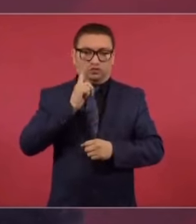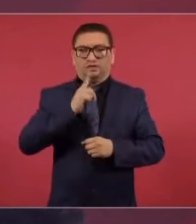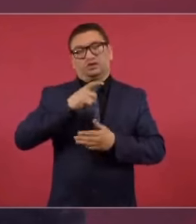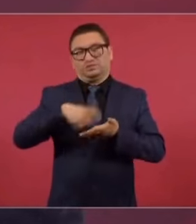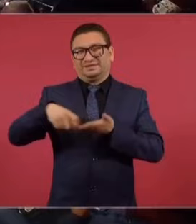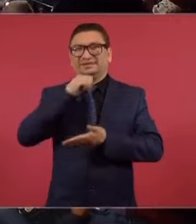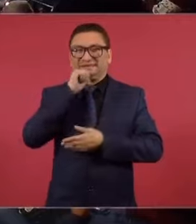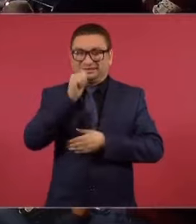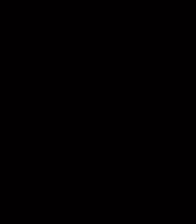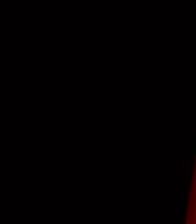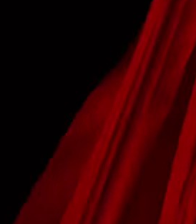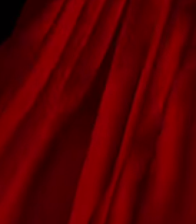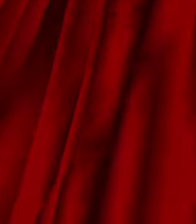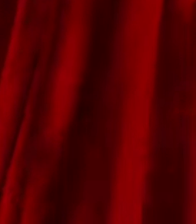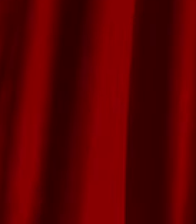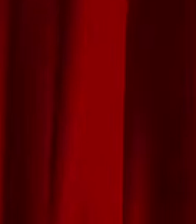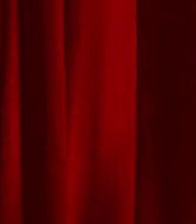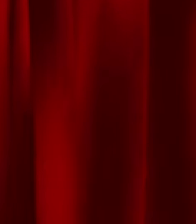prácticamente dejemos de comprar la gasolina.